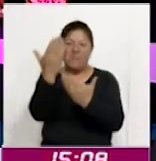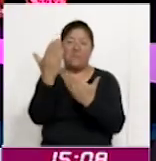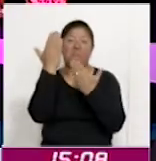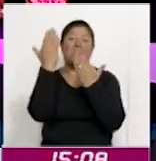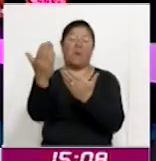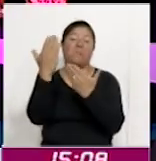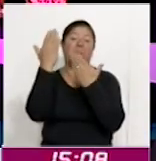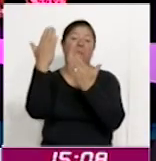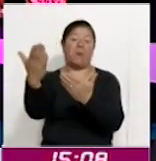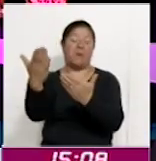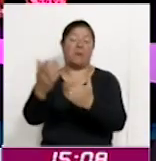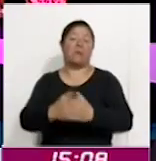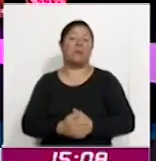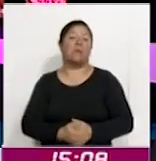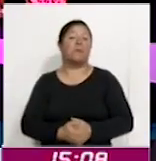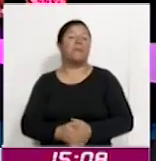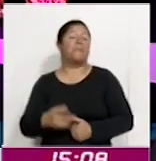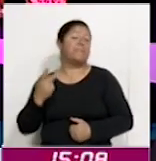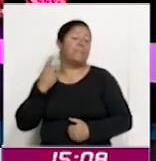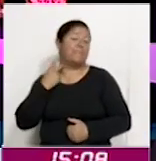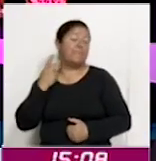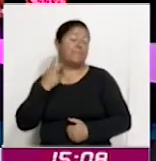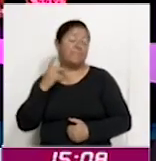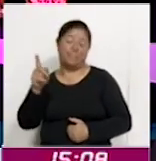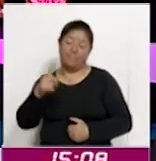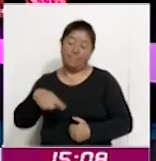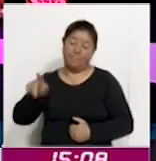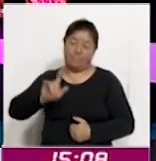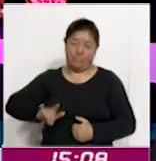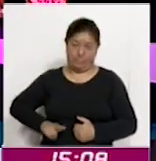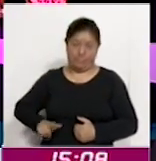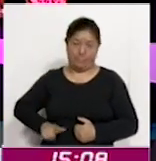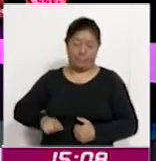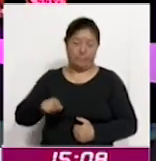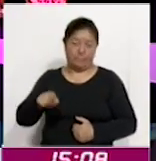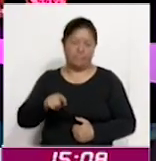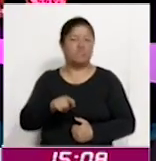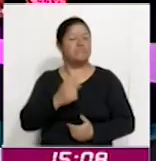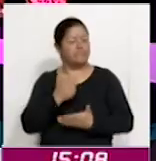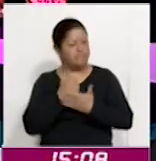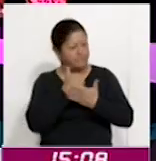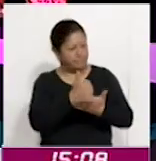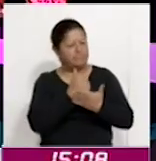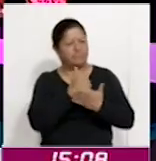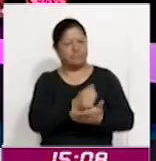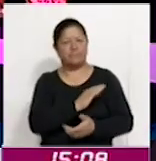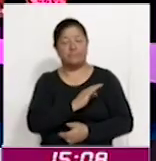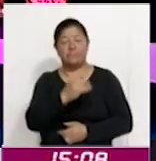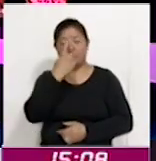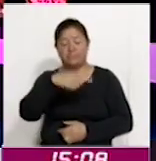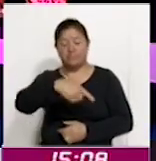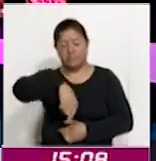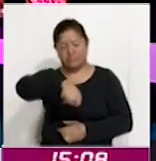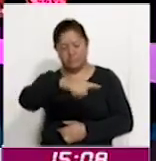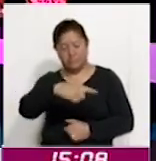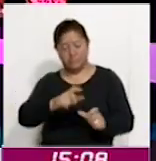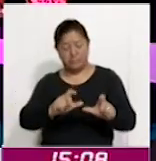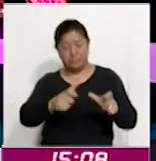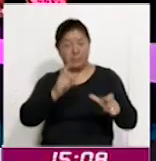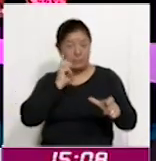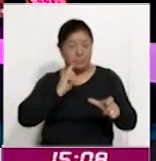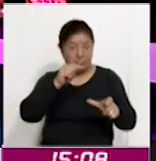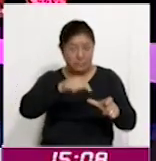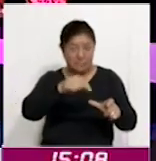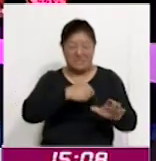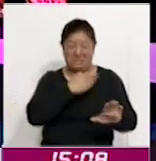le comentaba, políticas gubernamentales que puedan contribuir a la erradicación de la violencia hacia